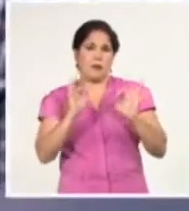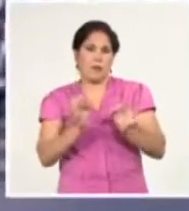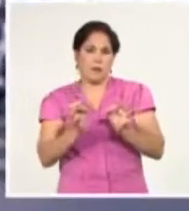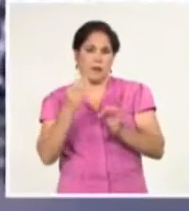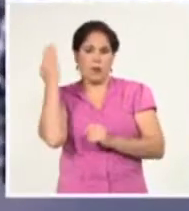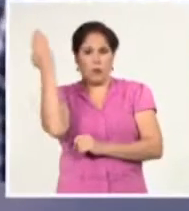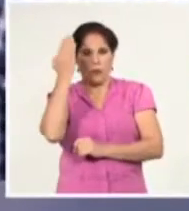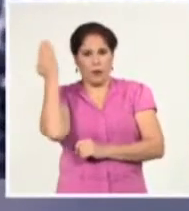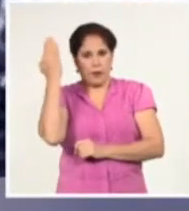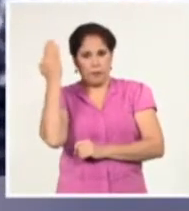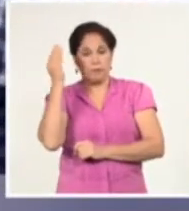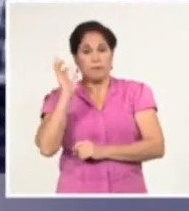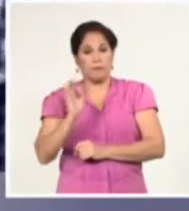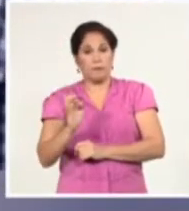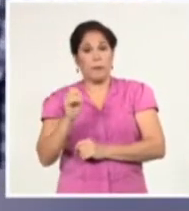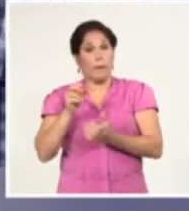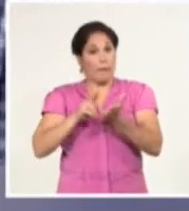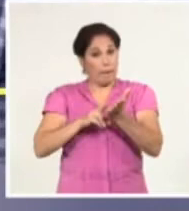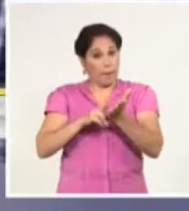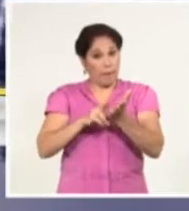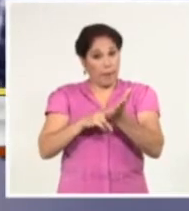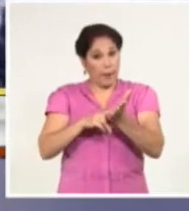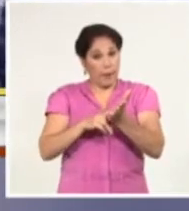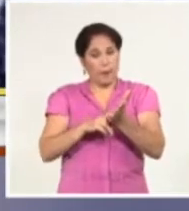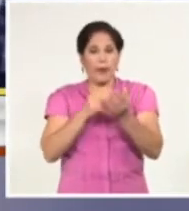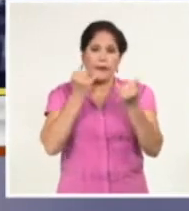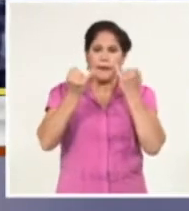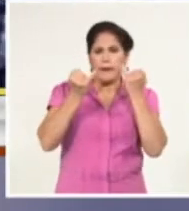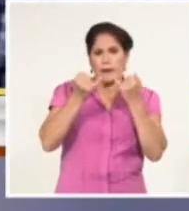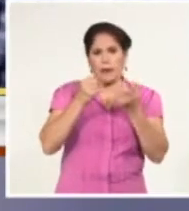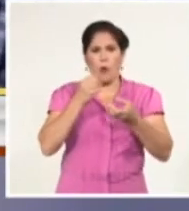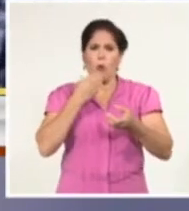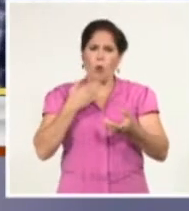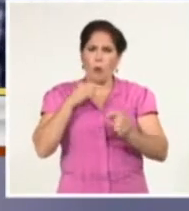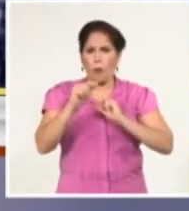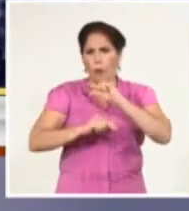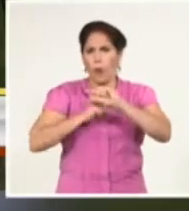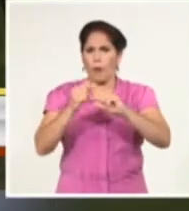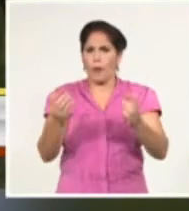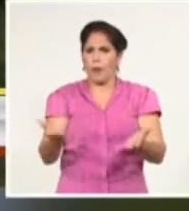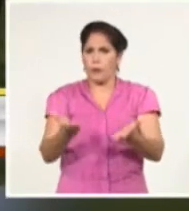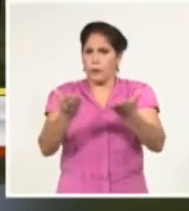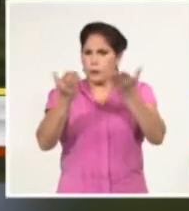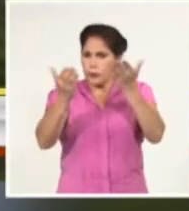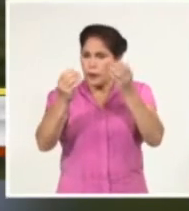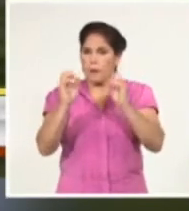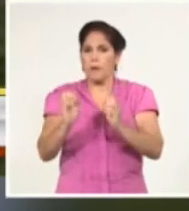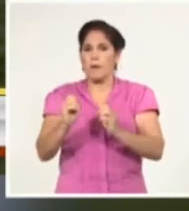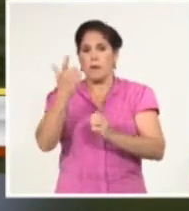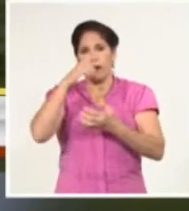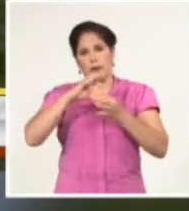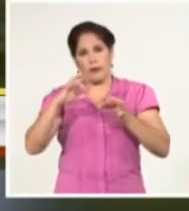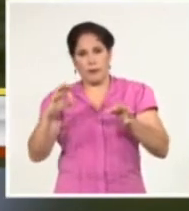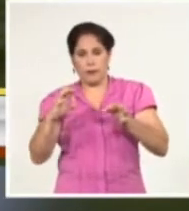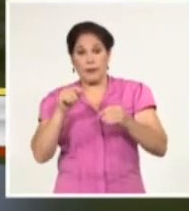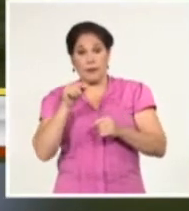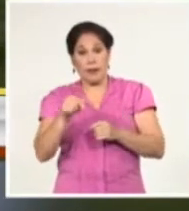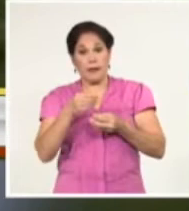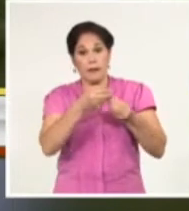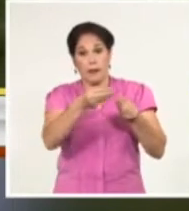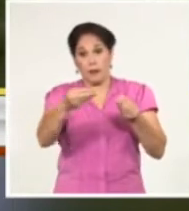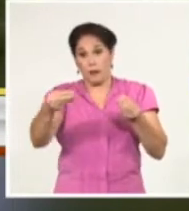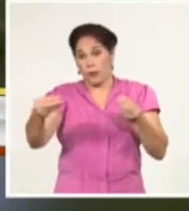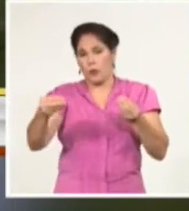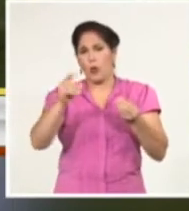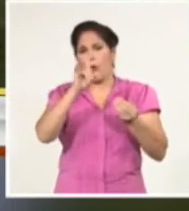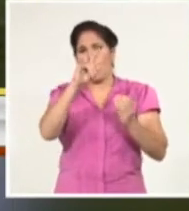huracán Ian. El también miembro del buro político se interesó por la marcha de las labores para resarcir los daños en ese territorio, donde se distribuyeron ya